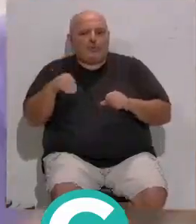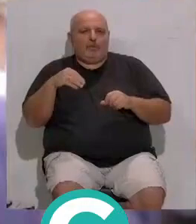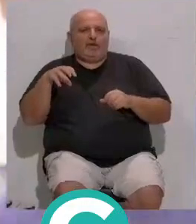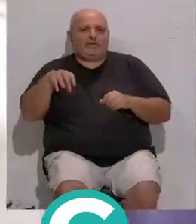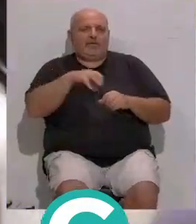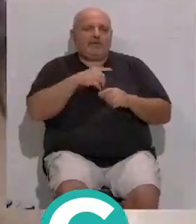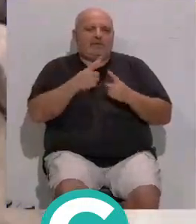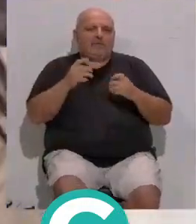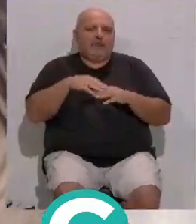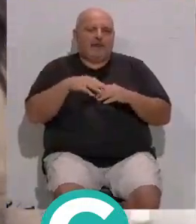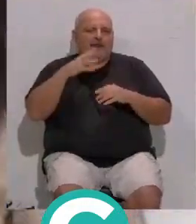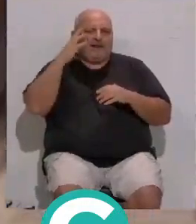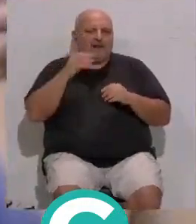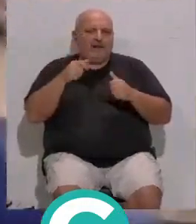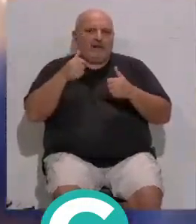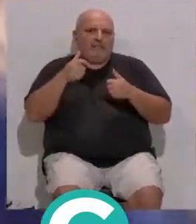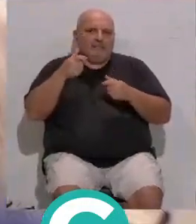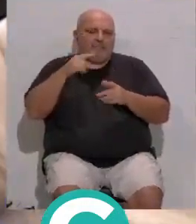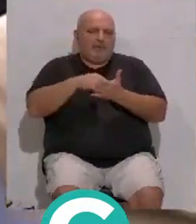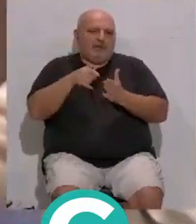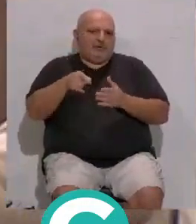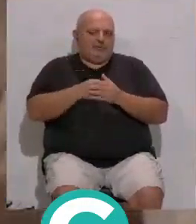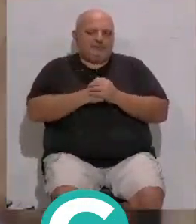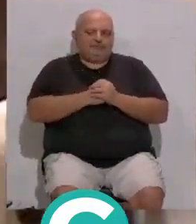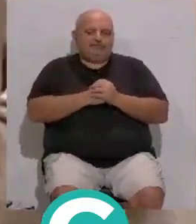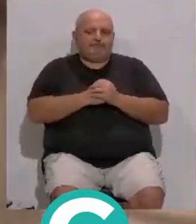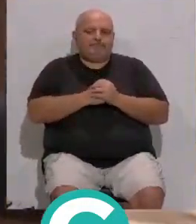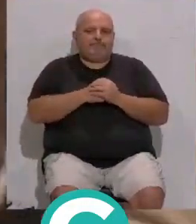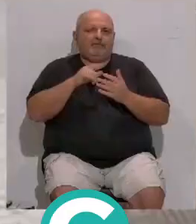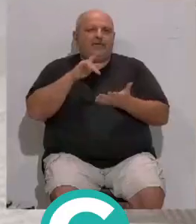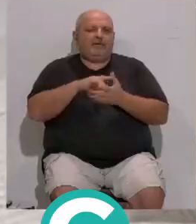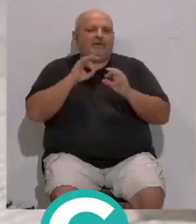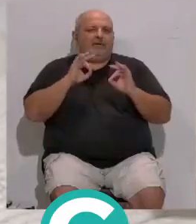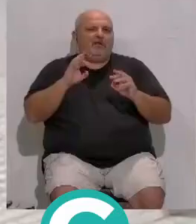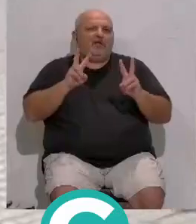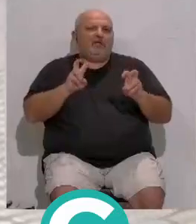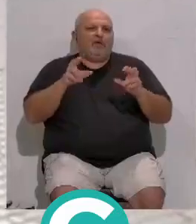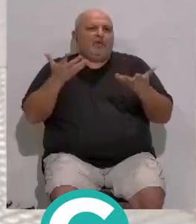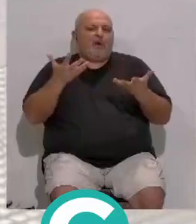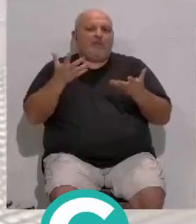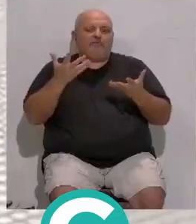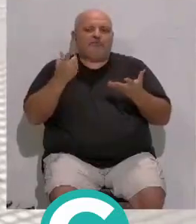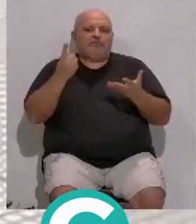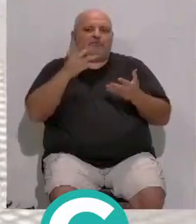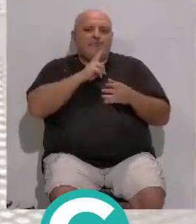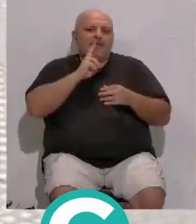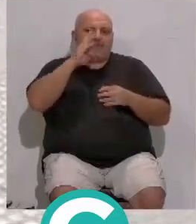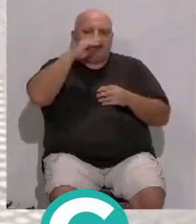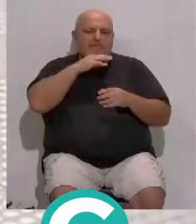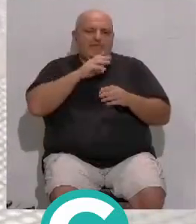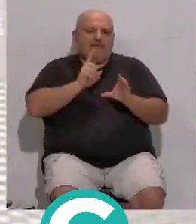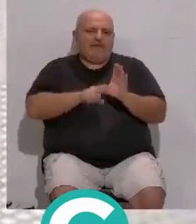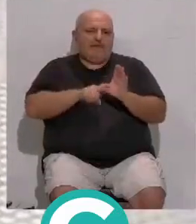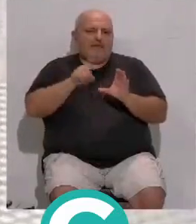instalaciones que sean necesarias... ...porque creemos en este proyecto. Esta edición tiene como novedad... ...la incorporación de madres y padres al